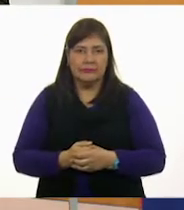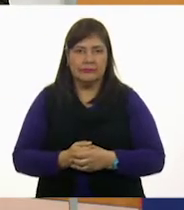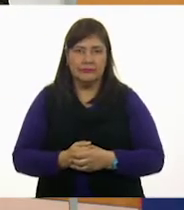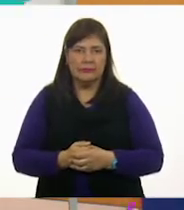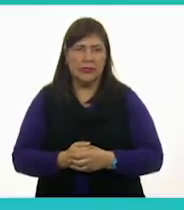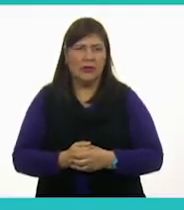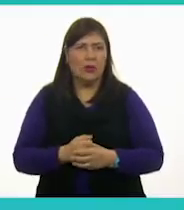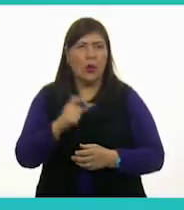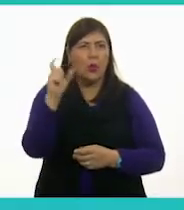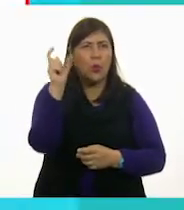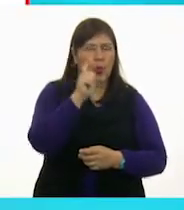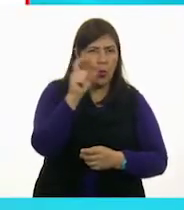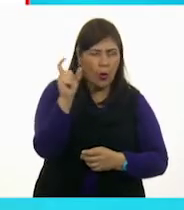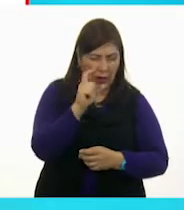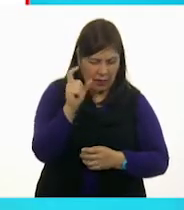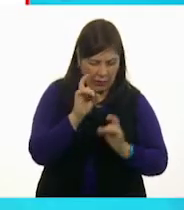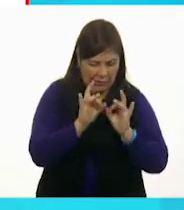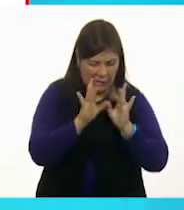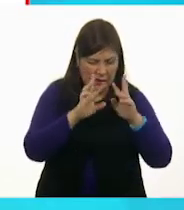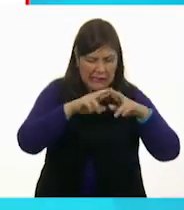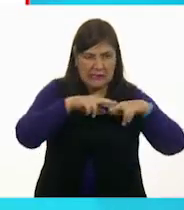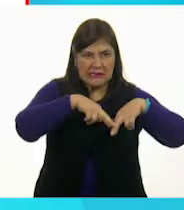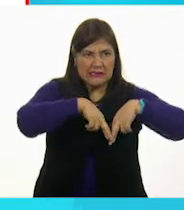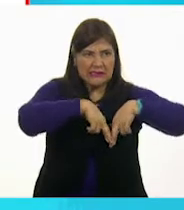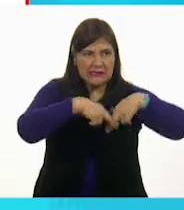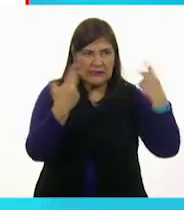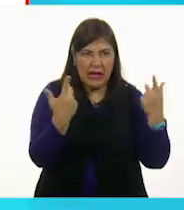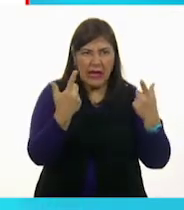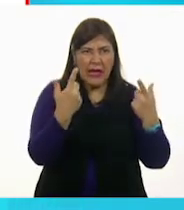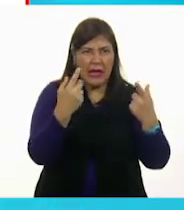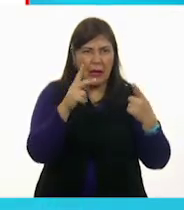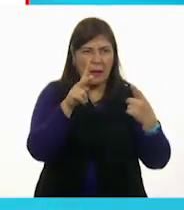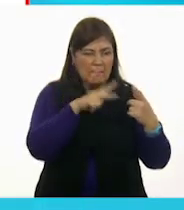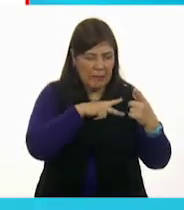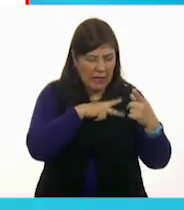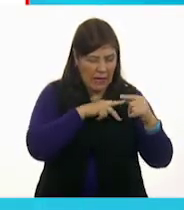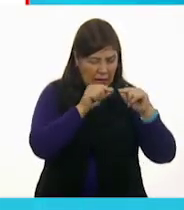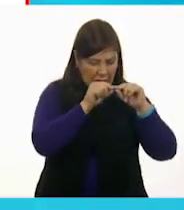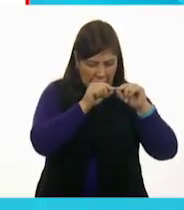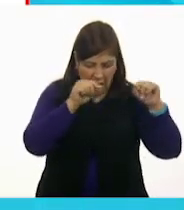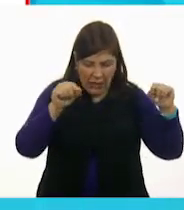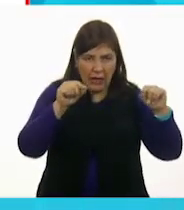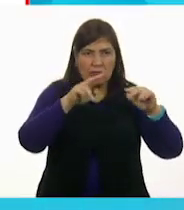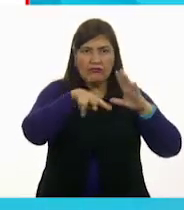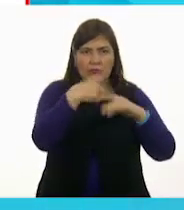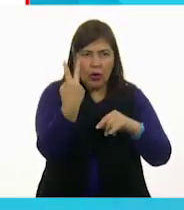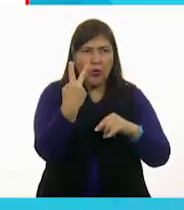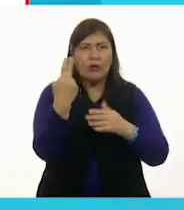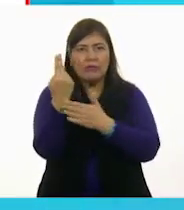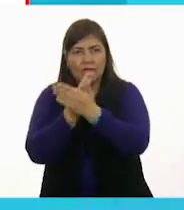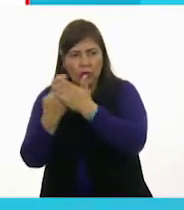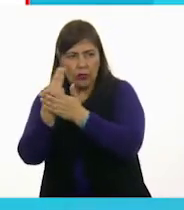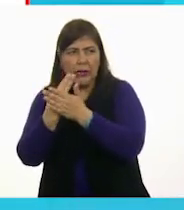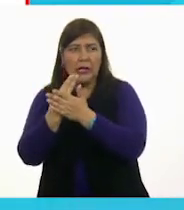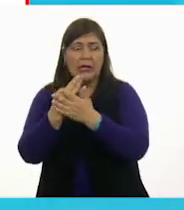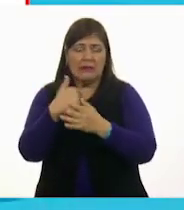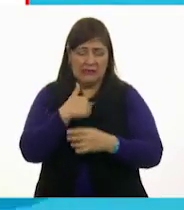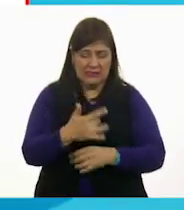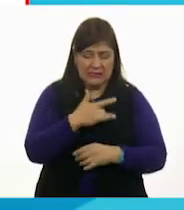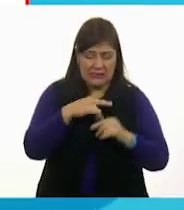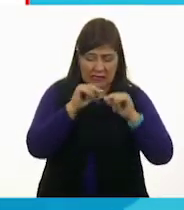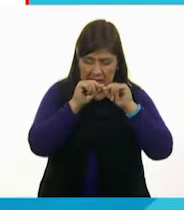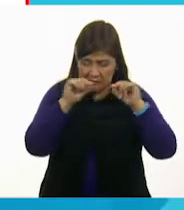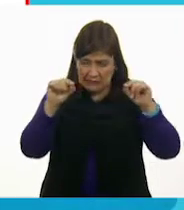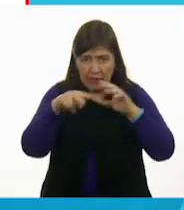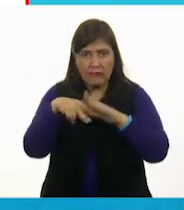Cuando se rompió mi espacio dibujito, me sentí espacio. Ahí está.